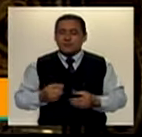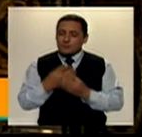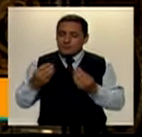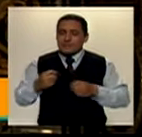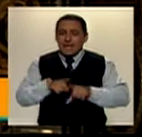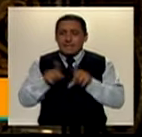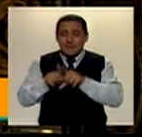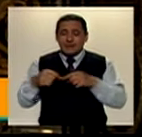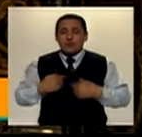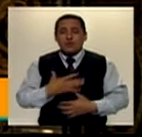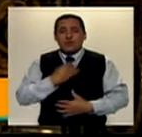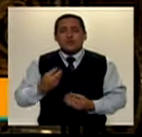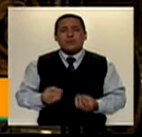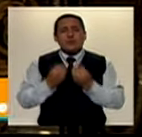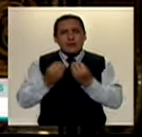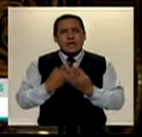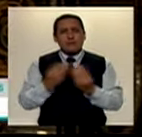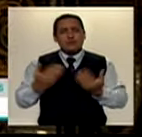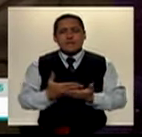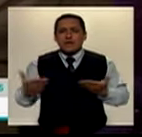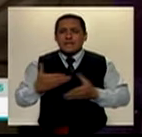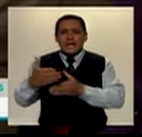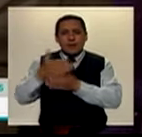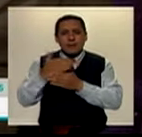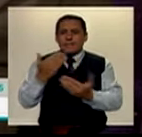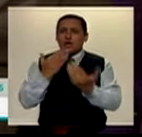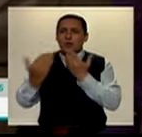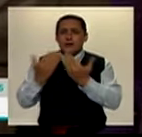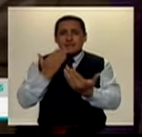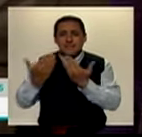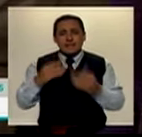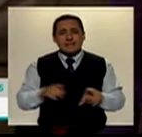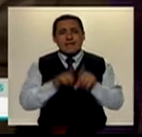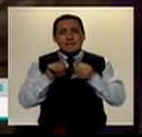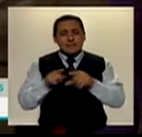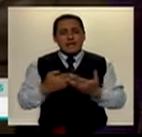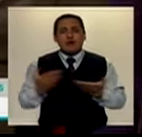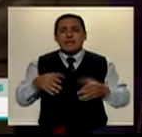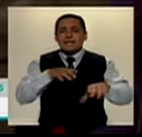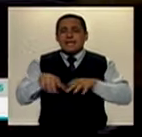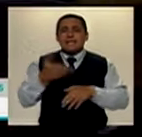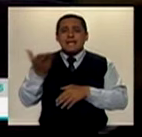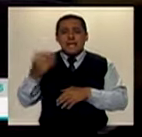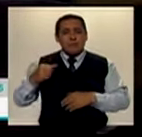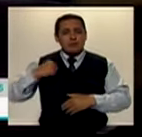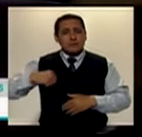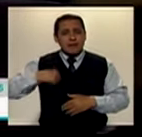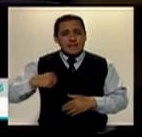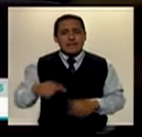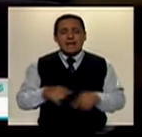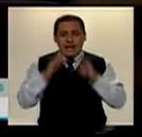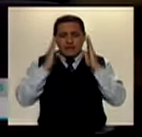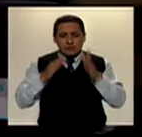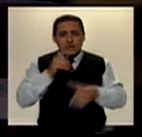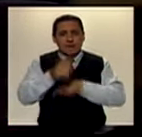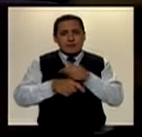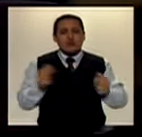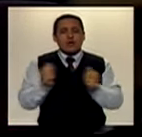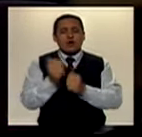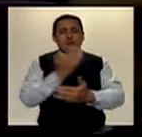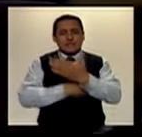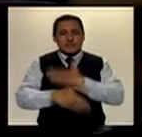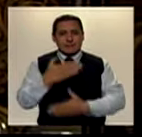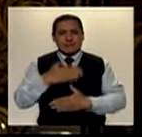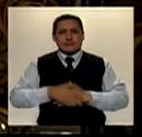Por supuesto, nosotros también, porque hay muchas cosas que compartir, que conversar, de las cosas que realiza la municipalidad en atención al tema de personas